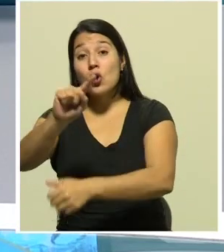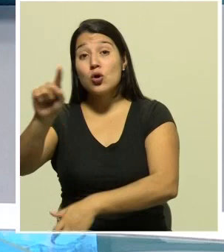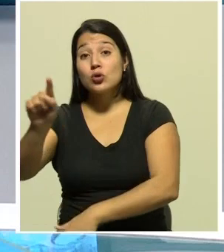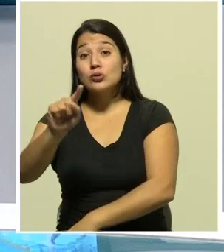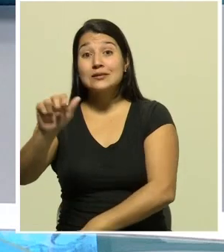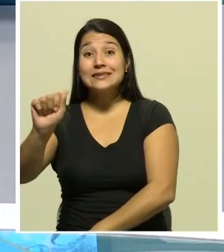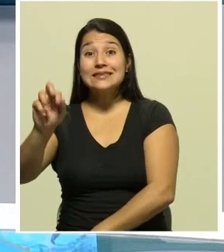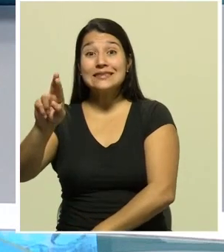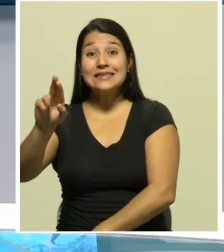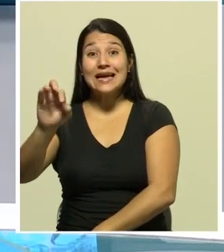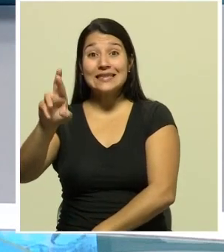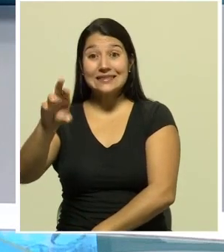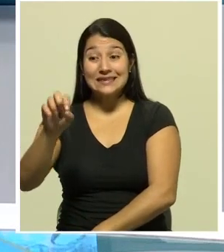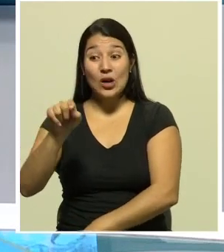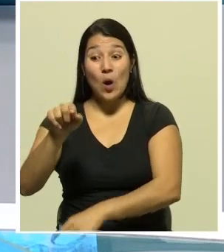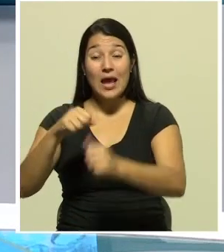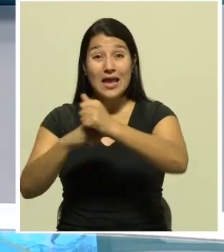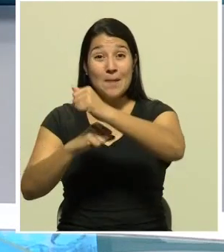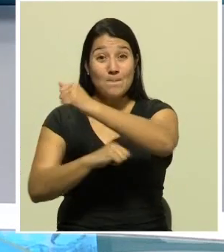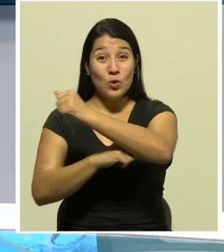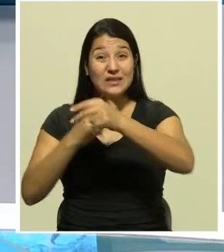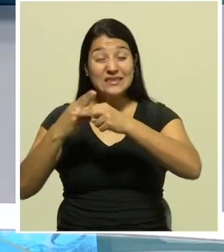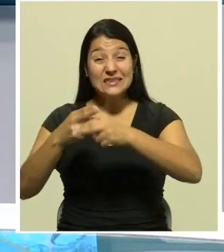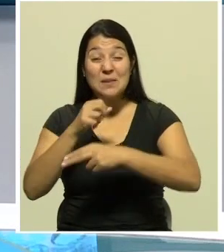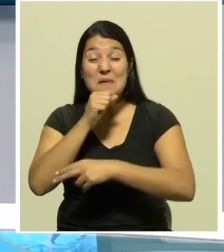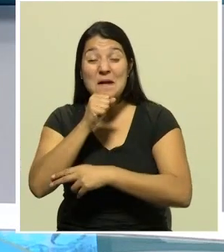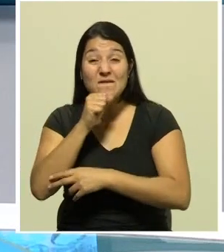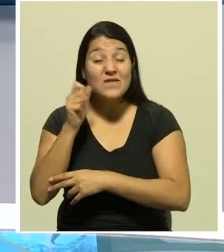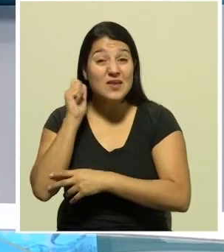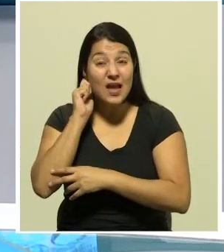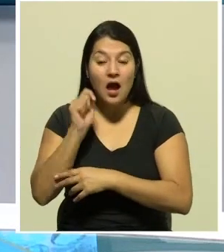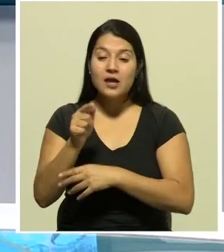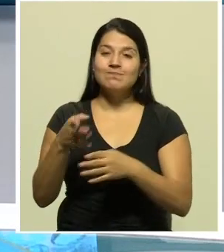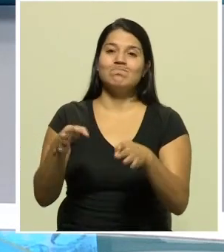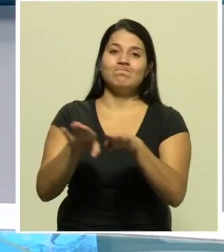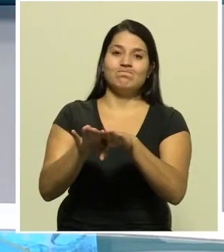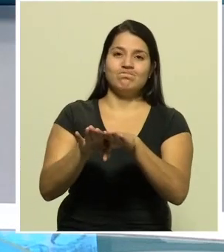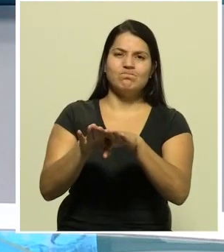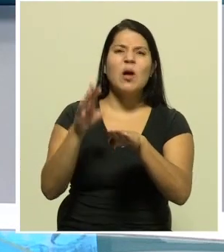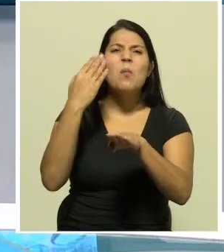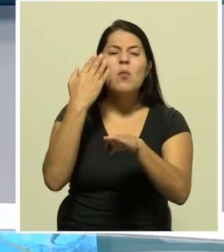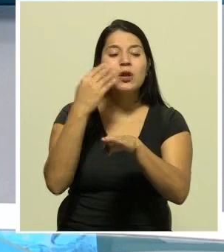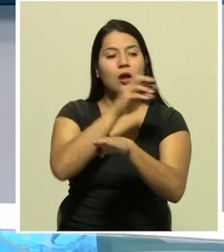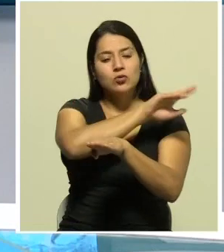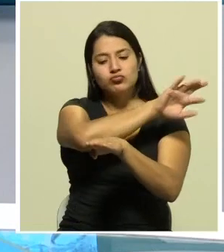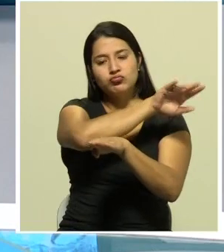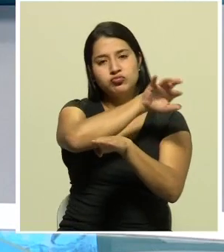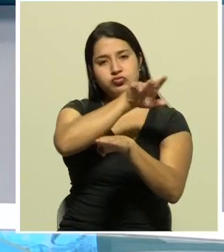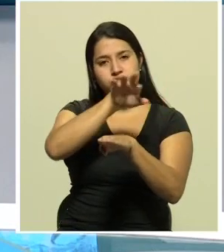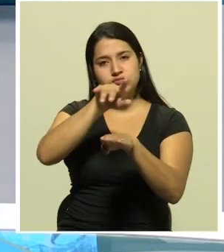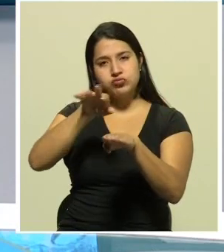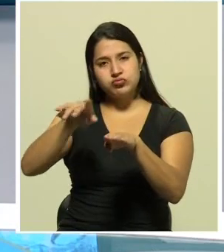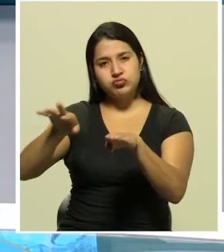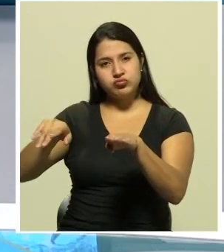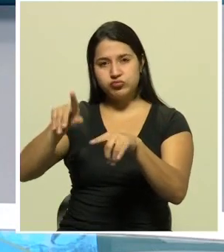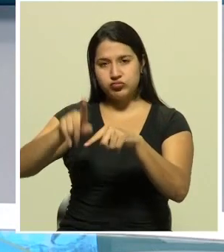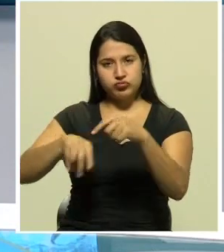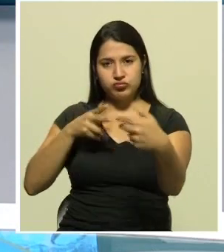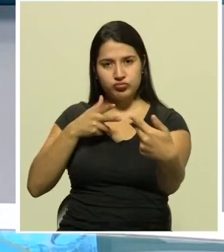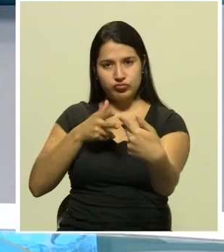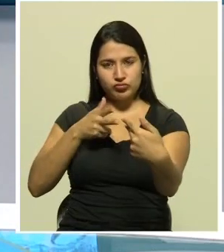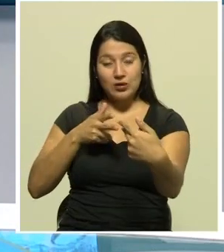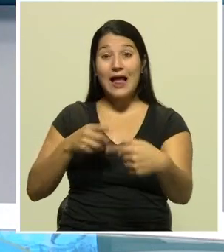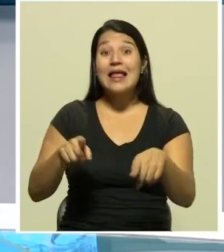estuvo cerrada durante varias horas a causa de un movimiento de tierra. Además, el fuerte viento